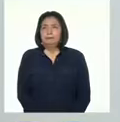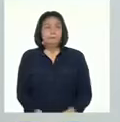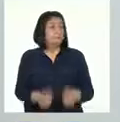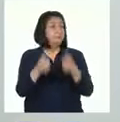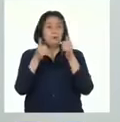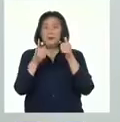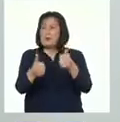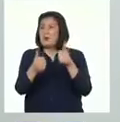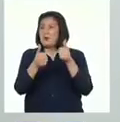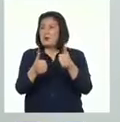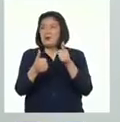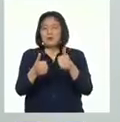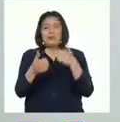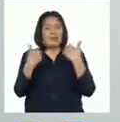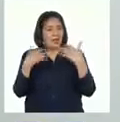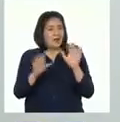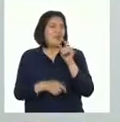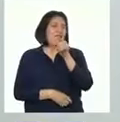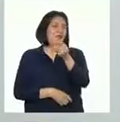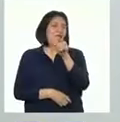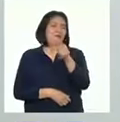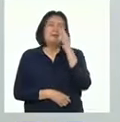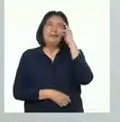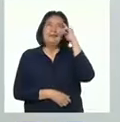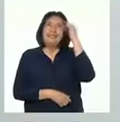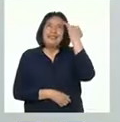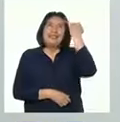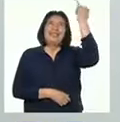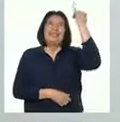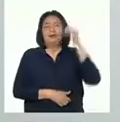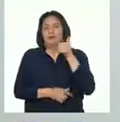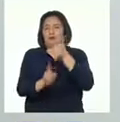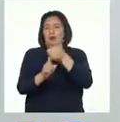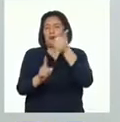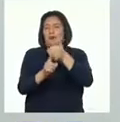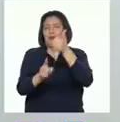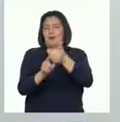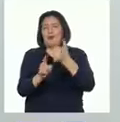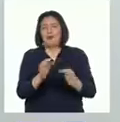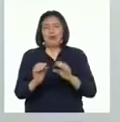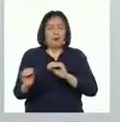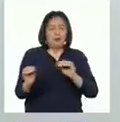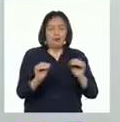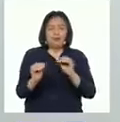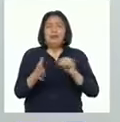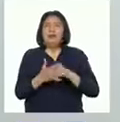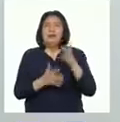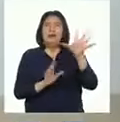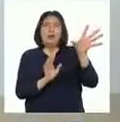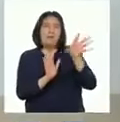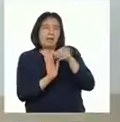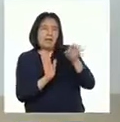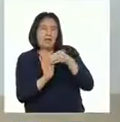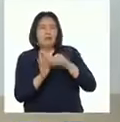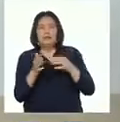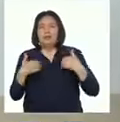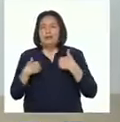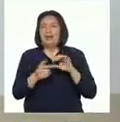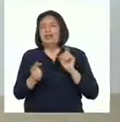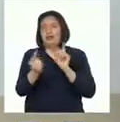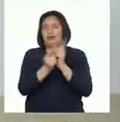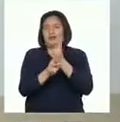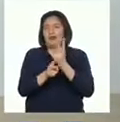Muy bien, chicos. Ahora los reto a que creen su propia coreografía inspirada en animales. ¡Cuídense mucho! ¡Nos vemos!